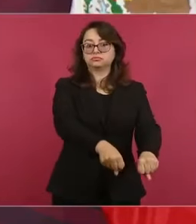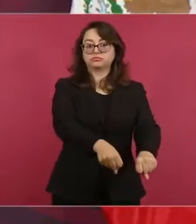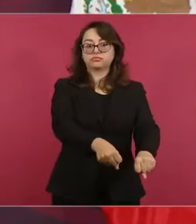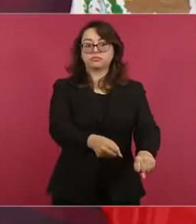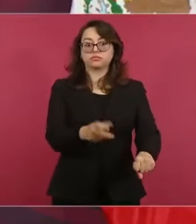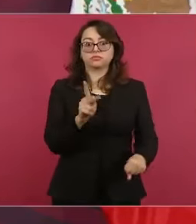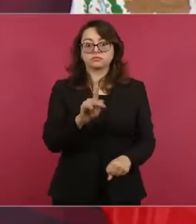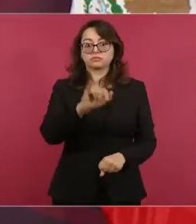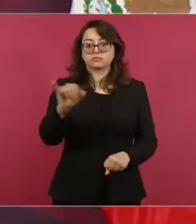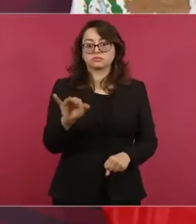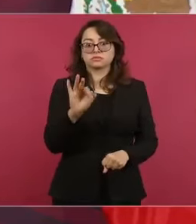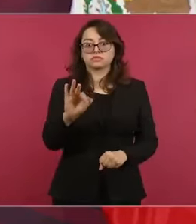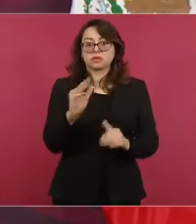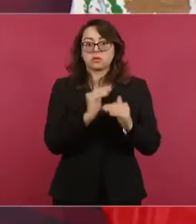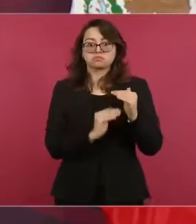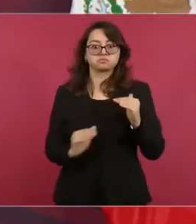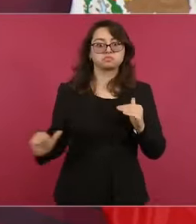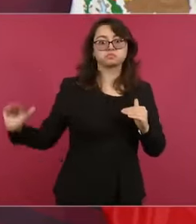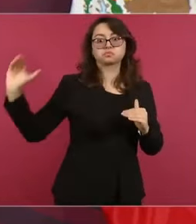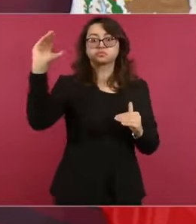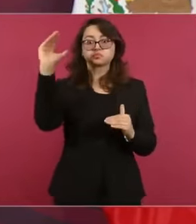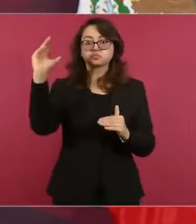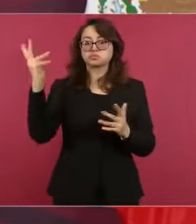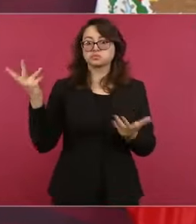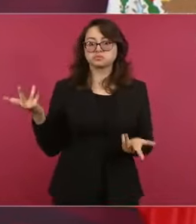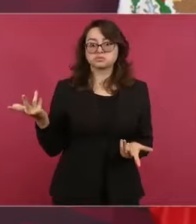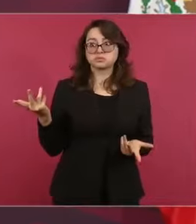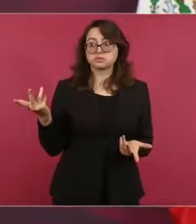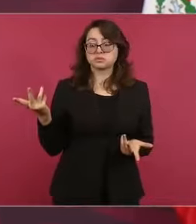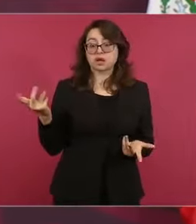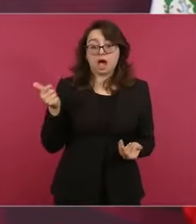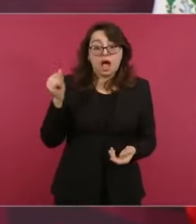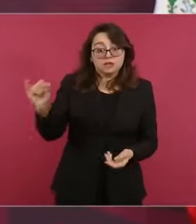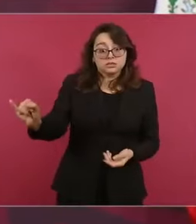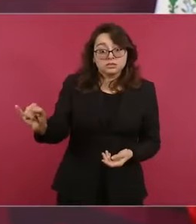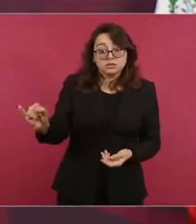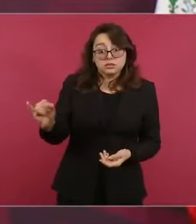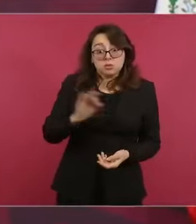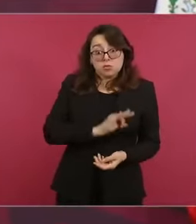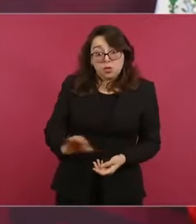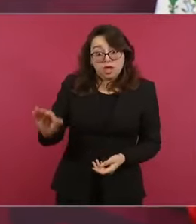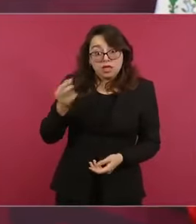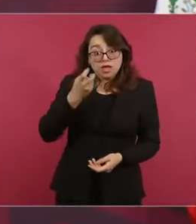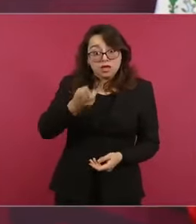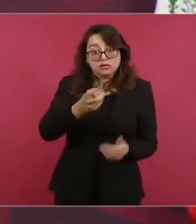supremo Poder Conservador del país,